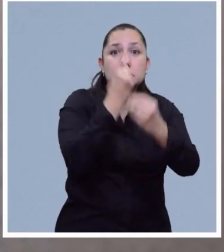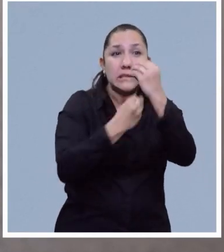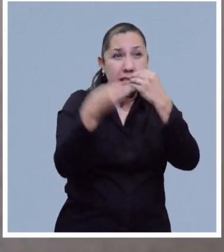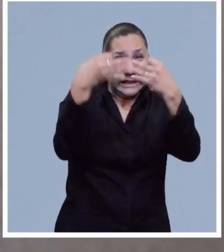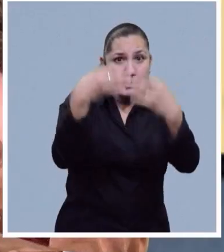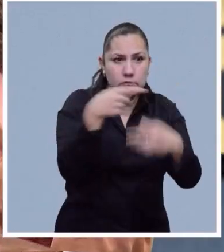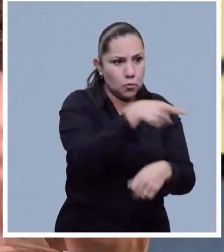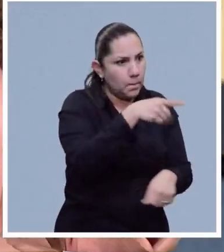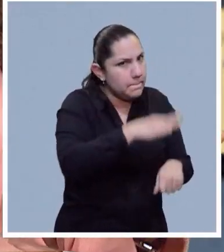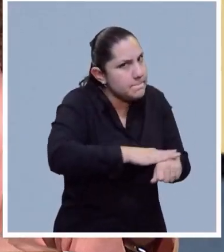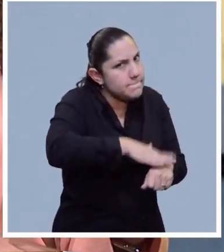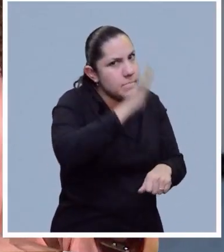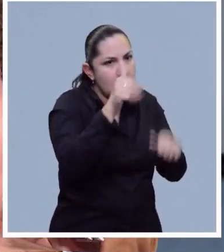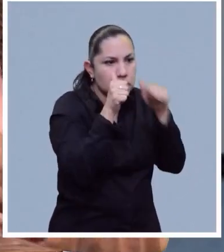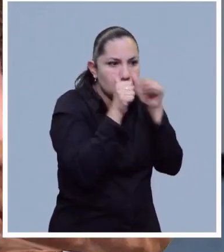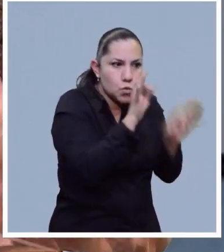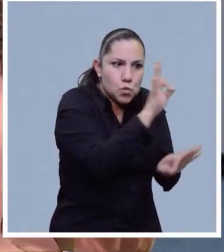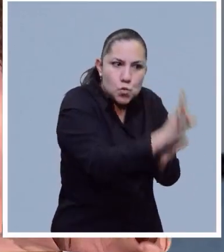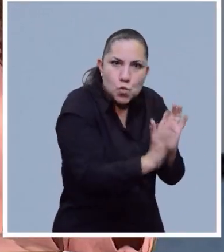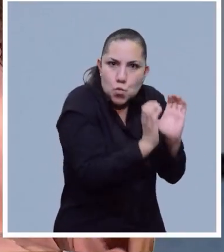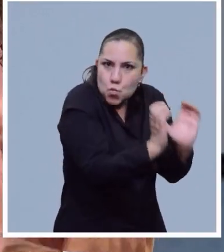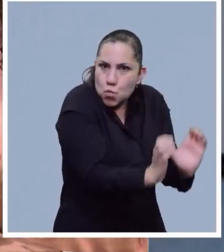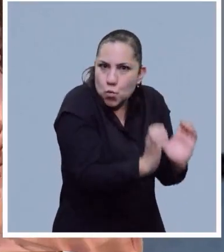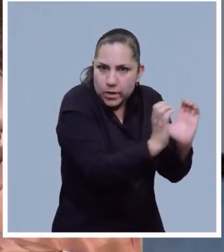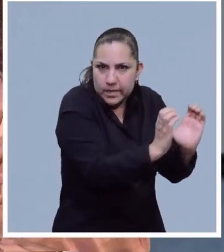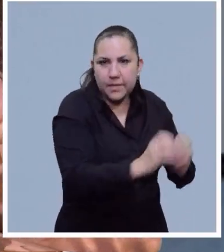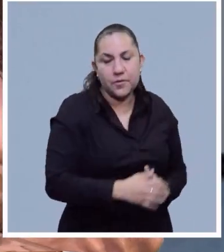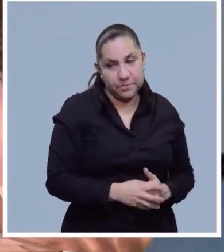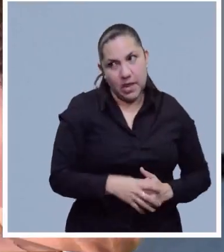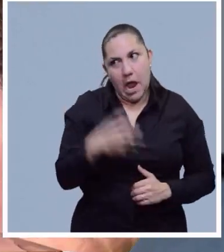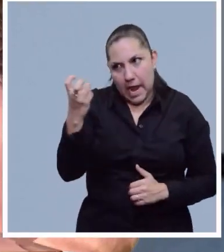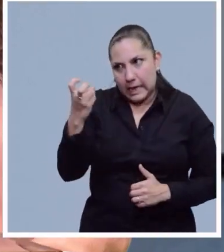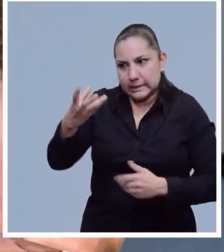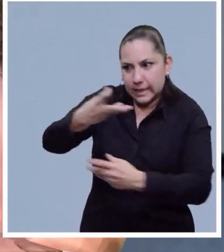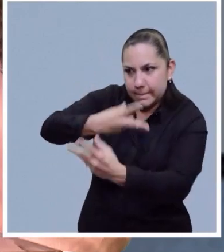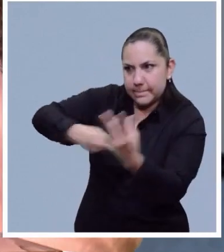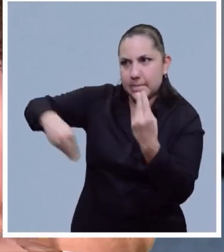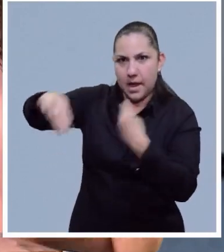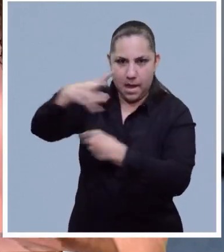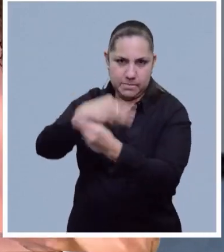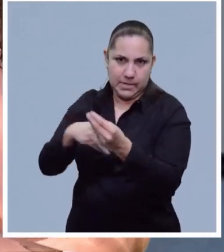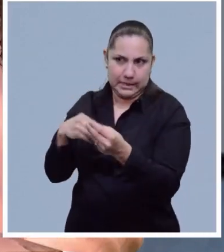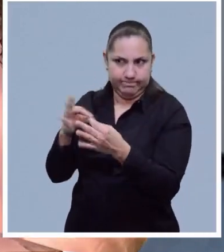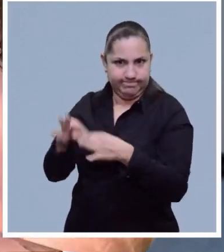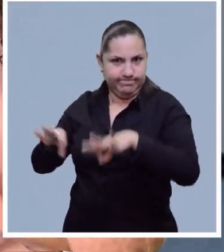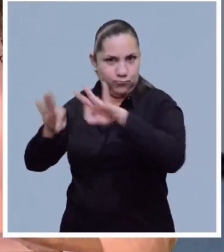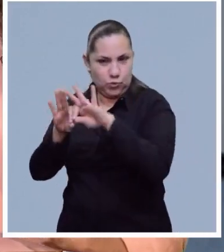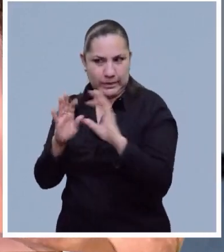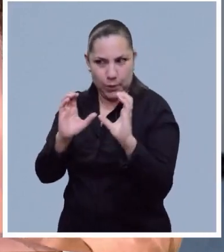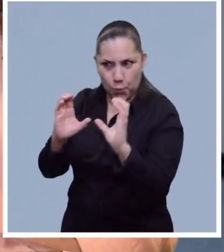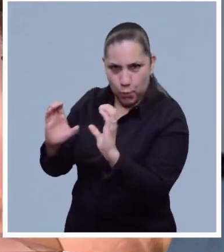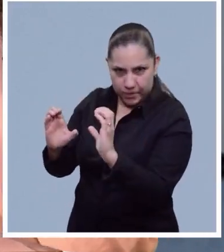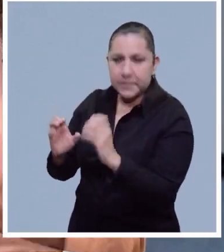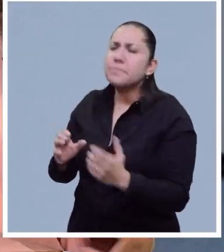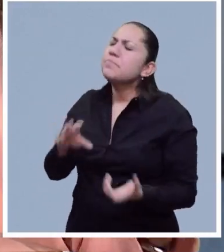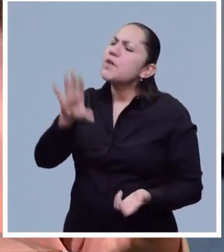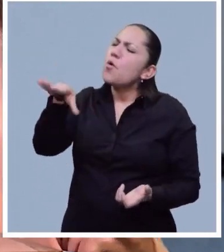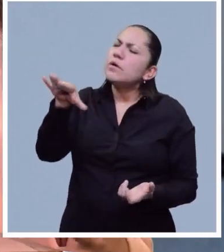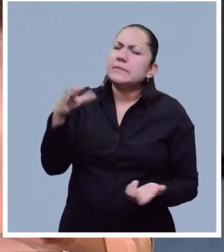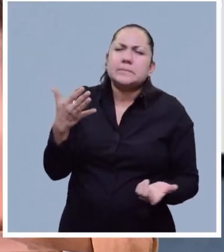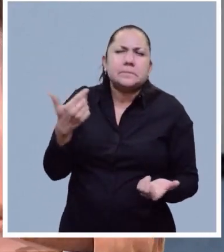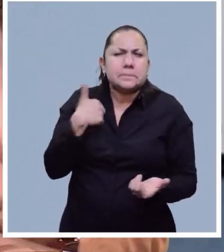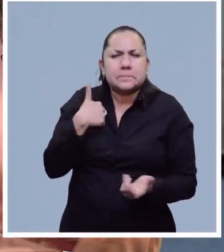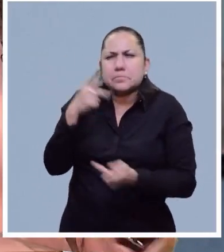viene pues esta perfecta producción, doctor. Estamos por terminar nuestra entrevista, pero antes de esto queremos pues terminar, que usted nos comparta pues esas